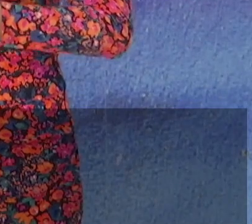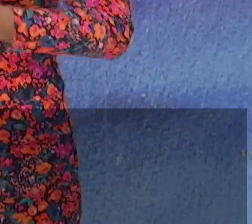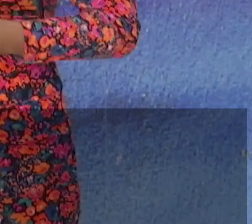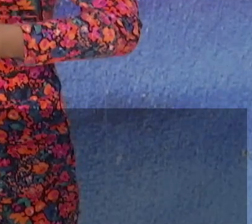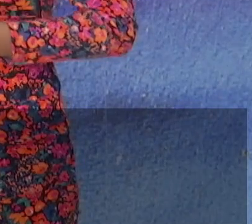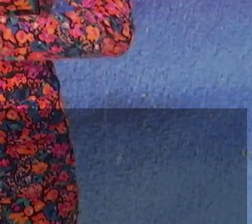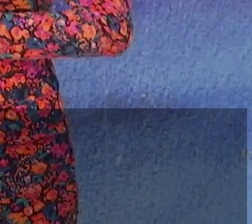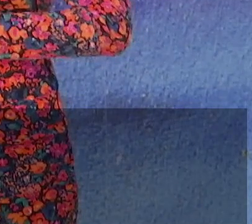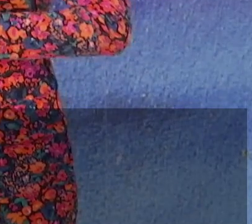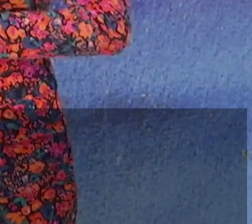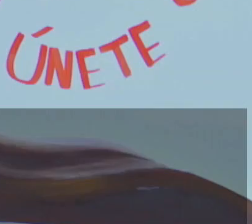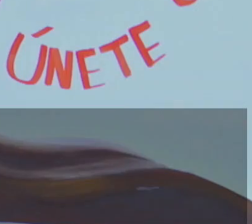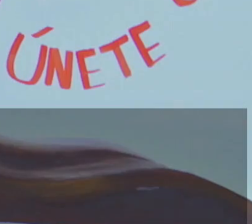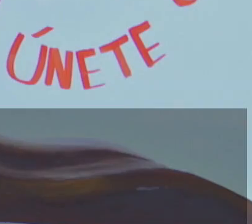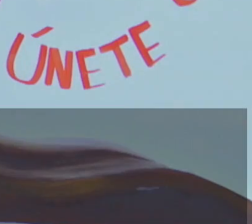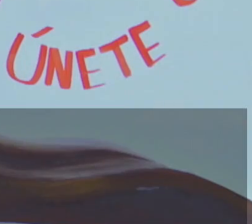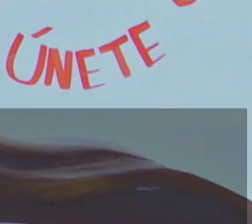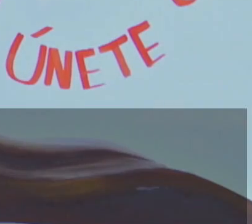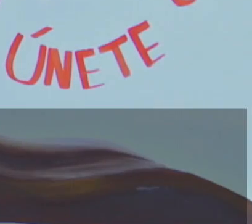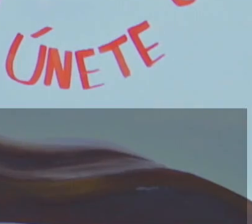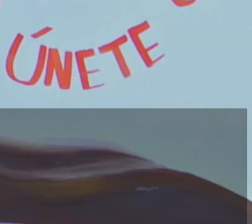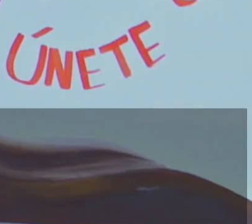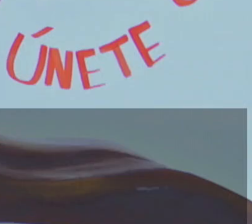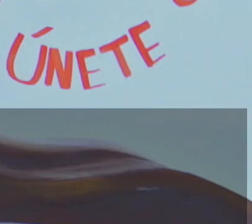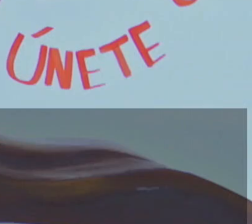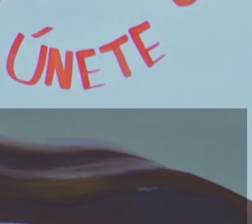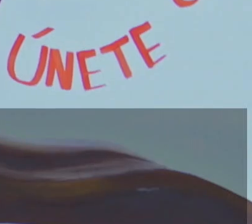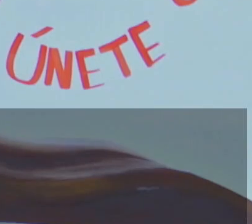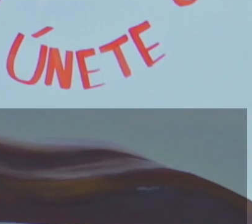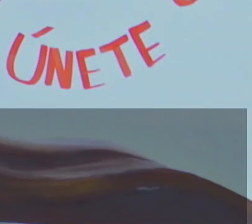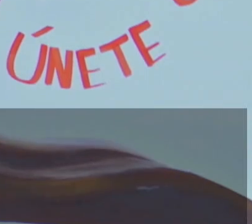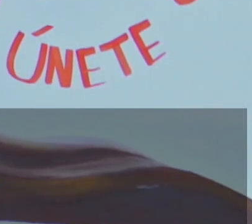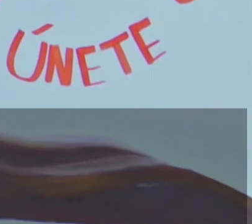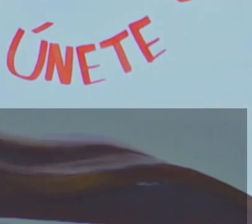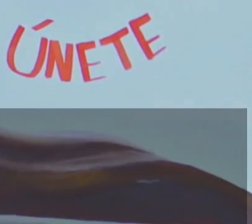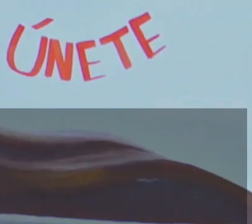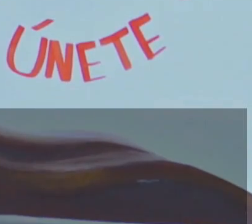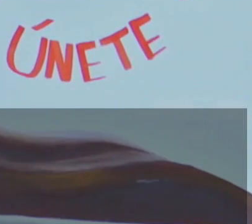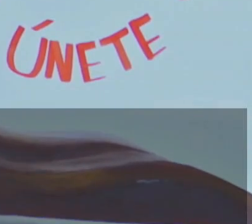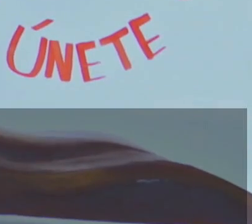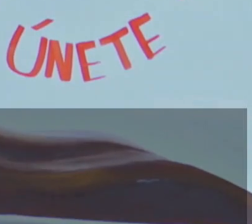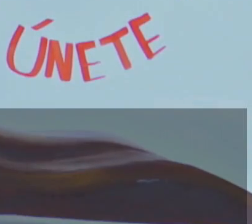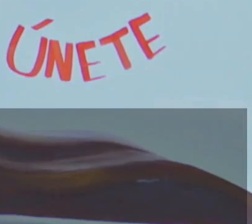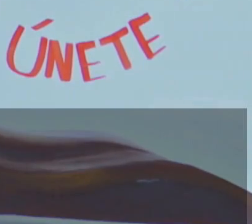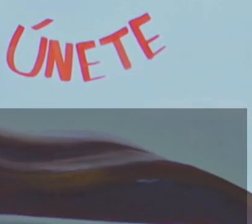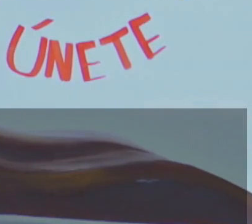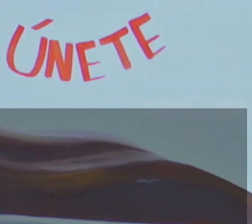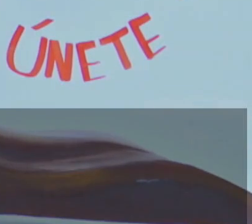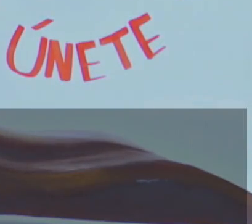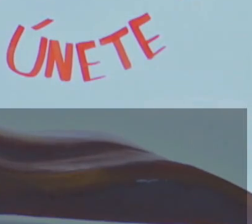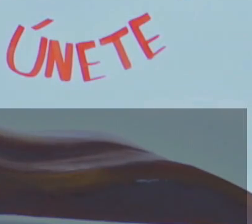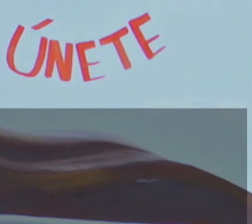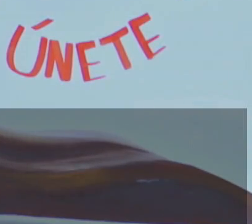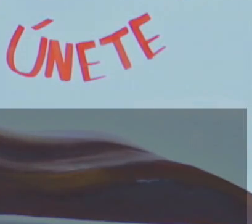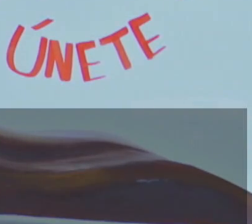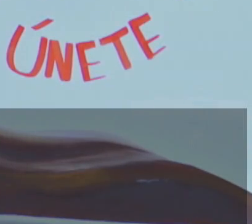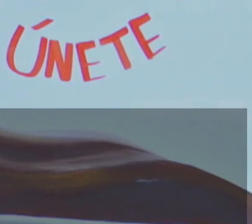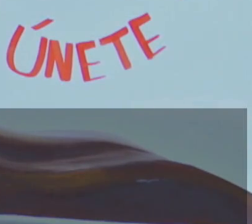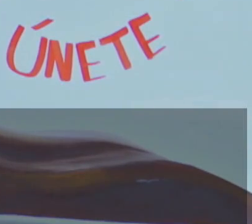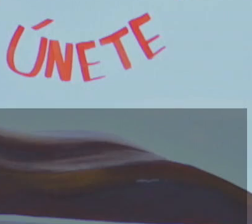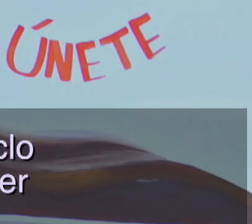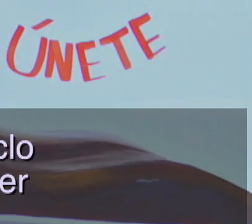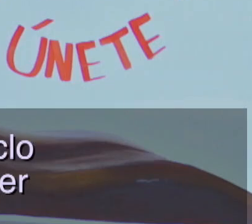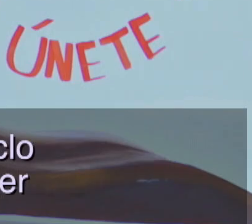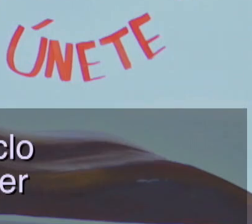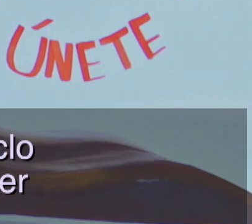homicidio y feminicidio en muchas relaciones que se vuelven violentas es frecuente que el primer ataque aparezca como un hecho